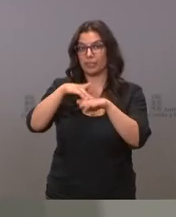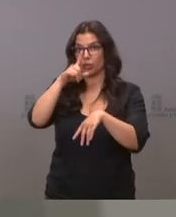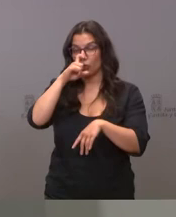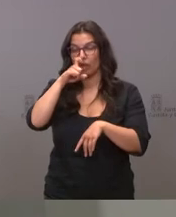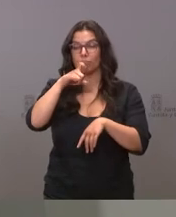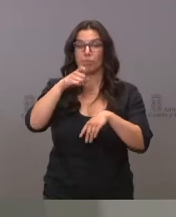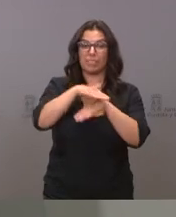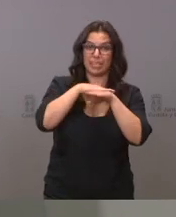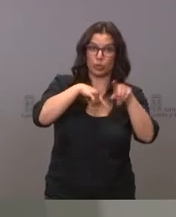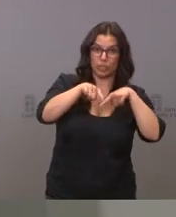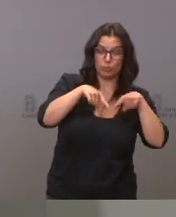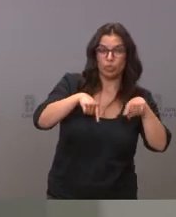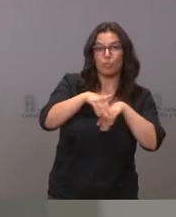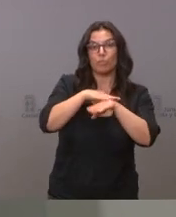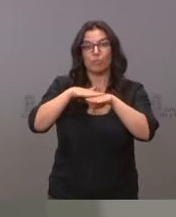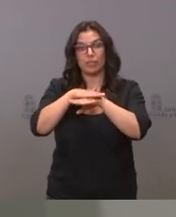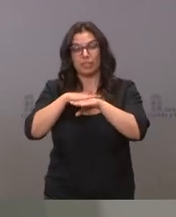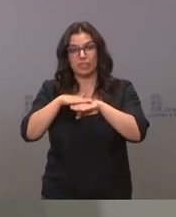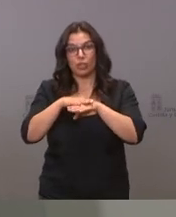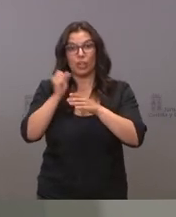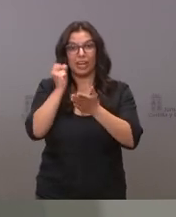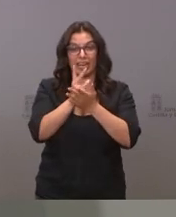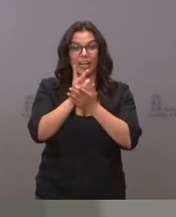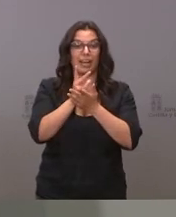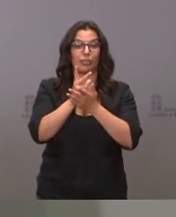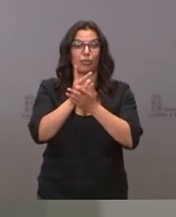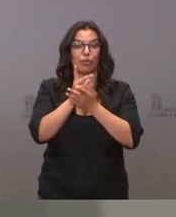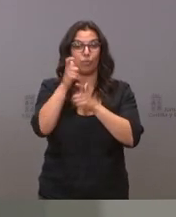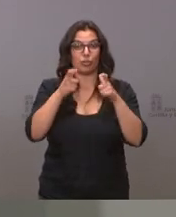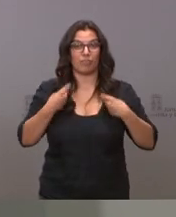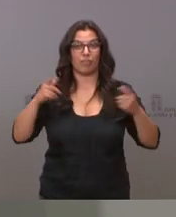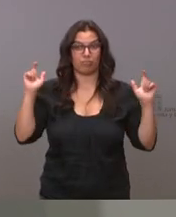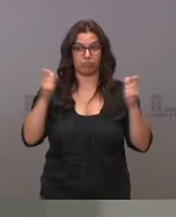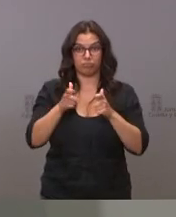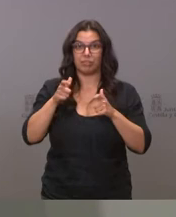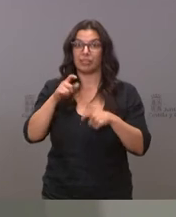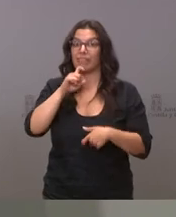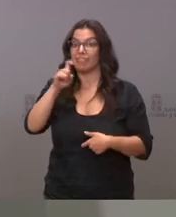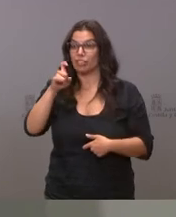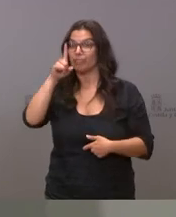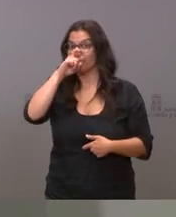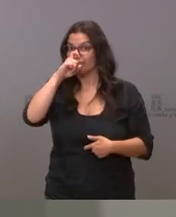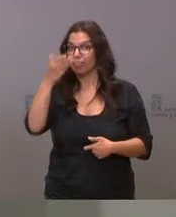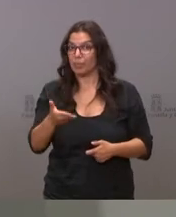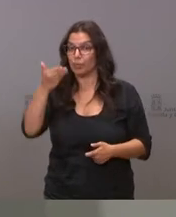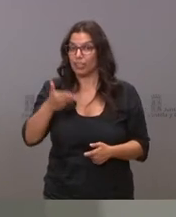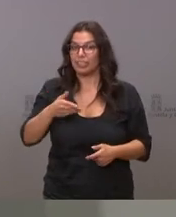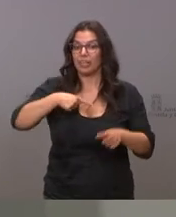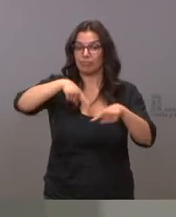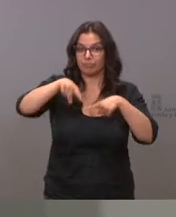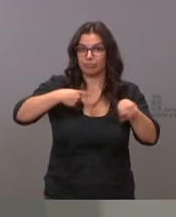de transportes como al ministerio del reto demográfico la importancia de mantener estas frecuencias